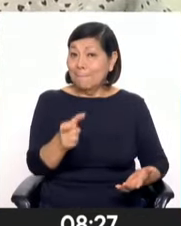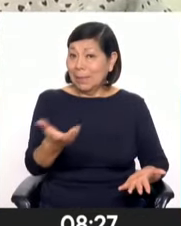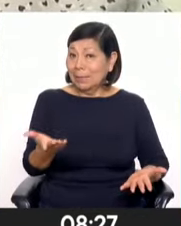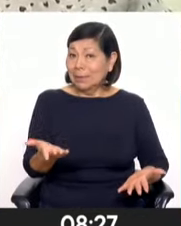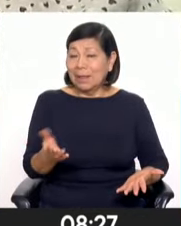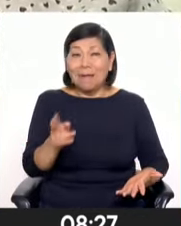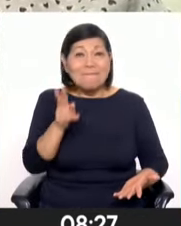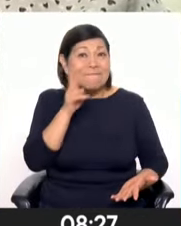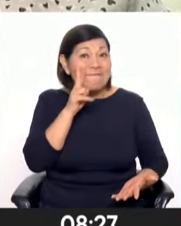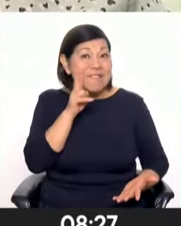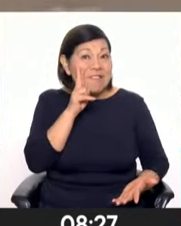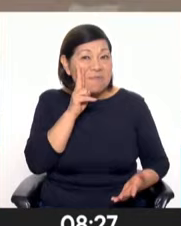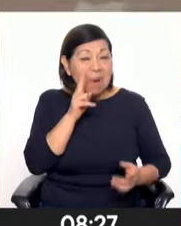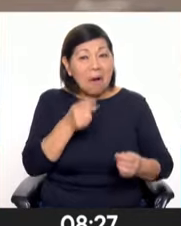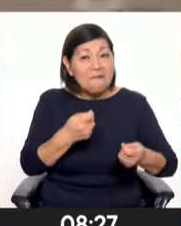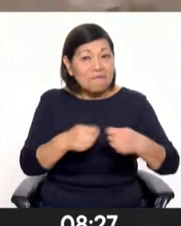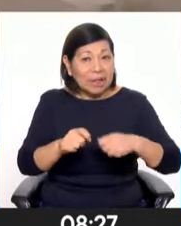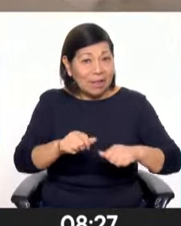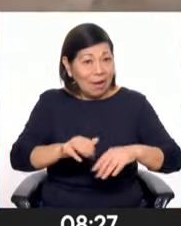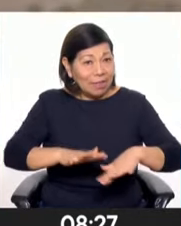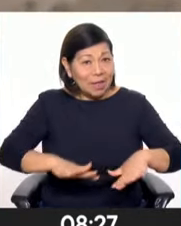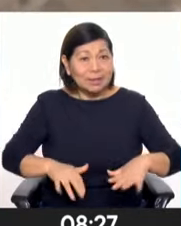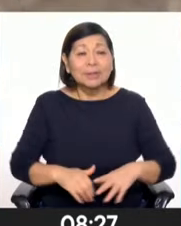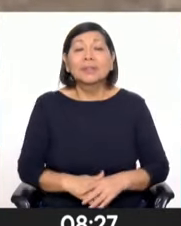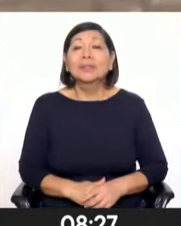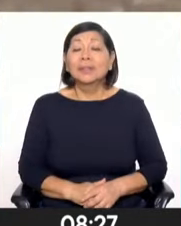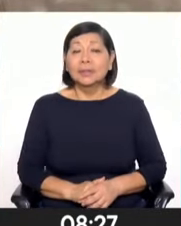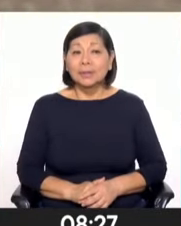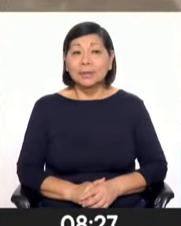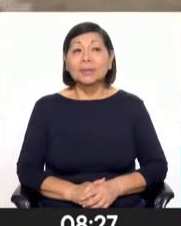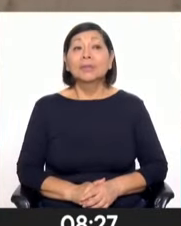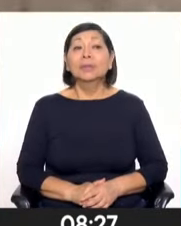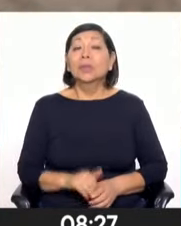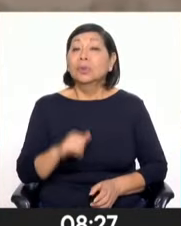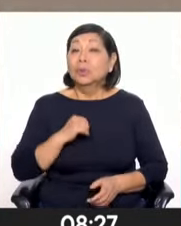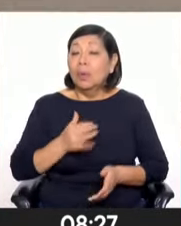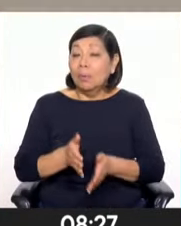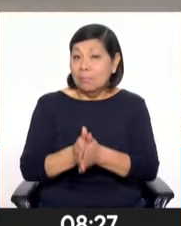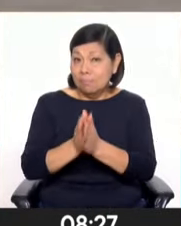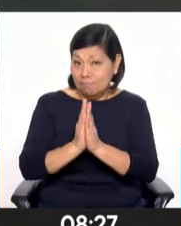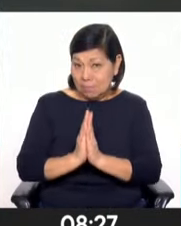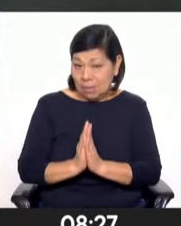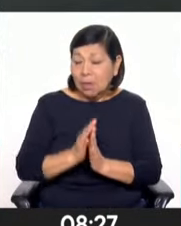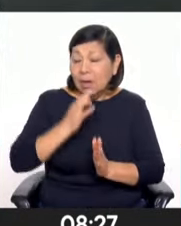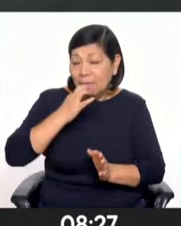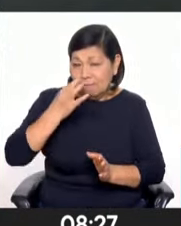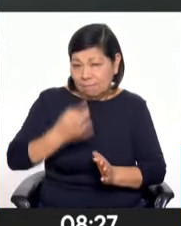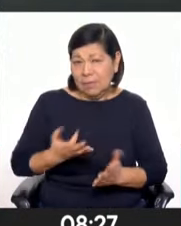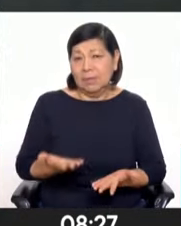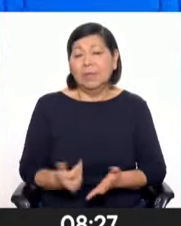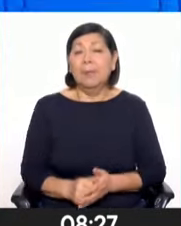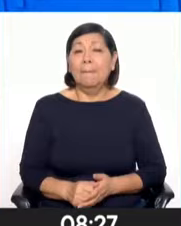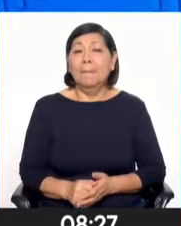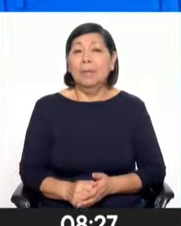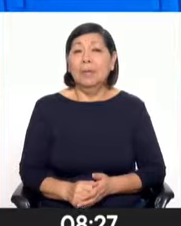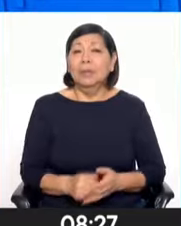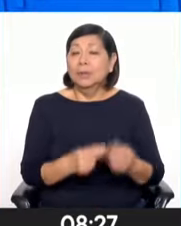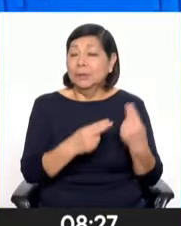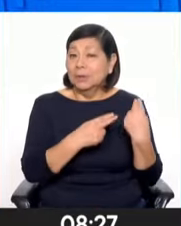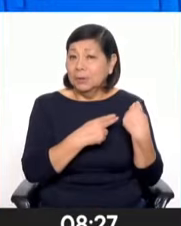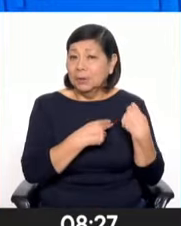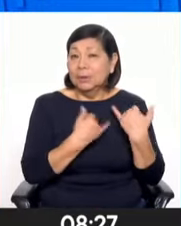inescrupulosas estén lotizando este terreno. Lo que yo pido es, de verdad, a las instancias que están